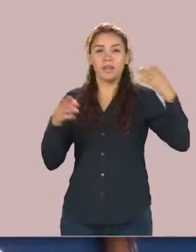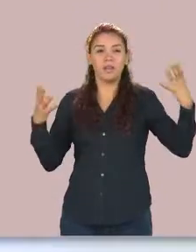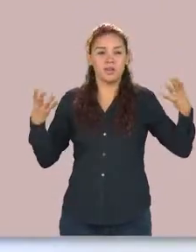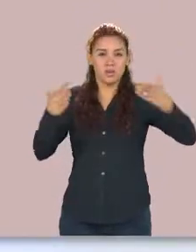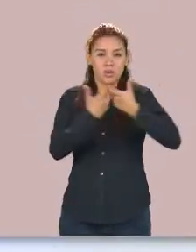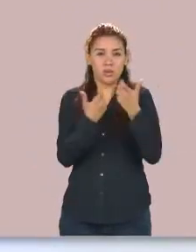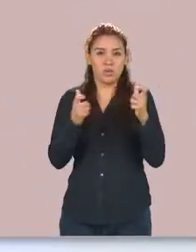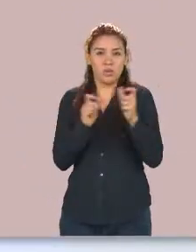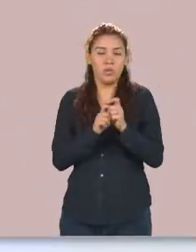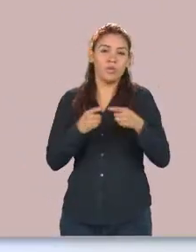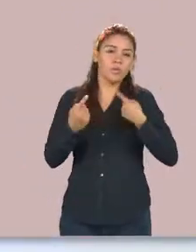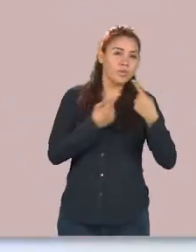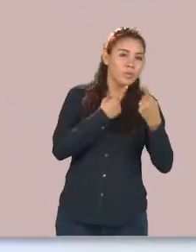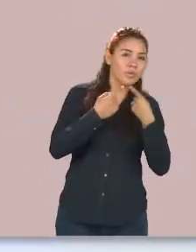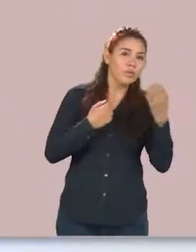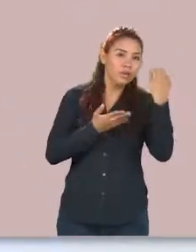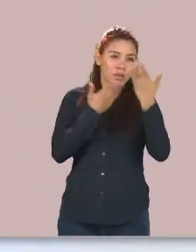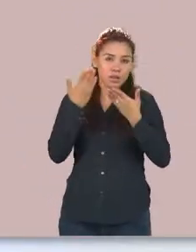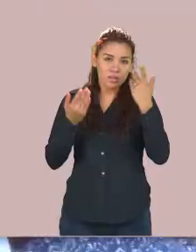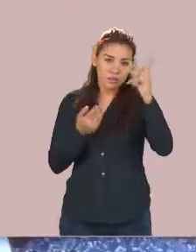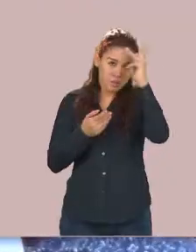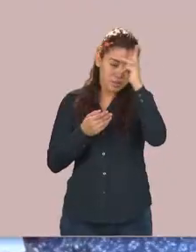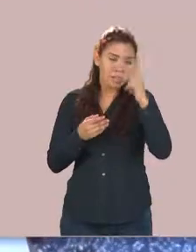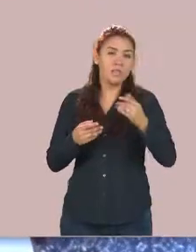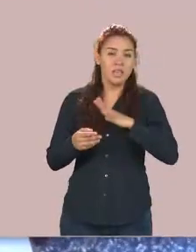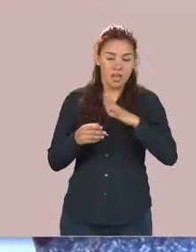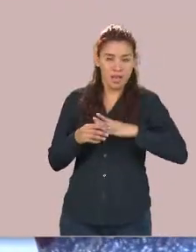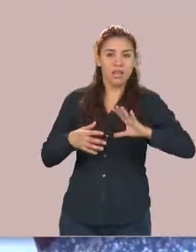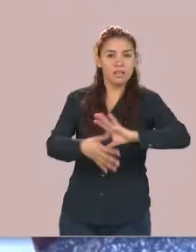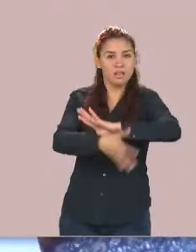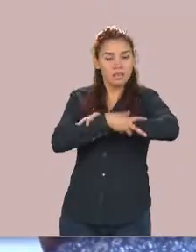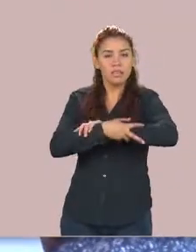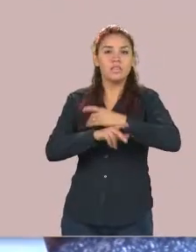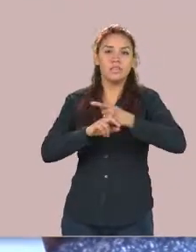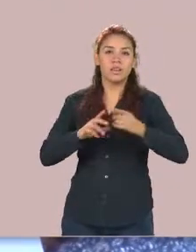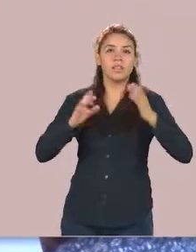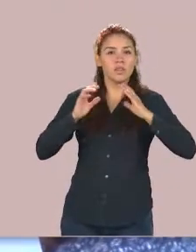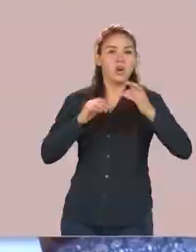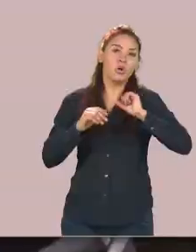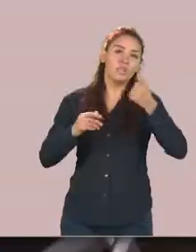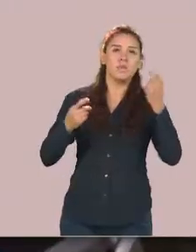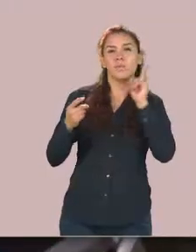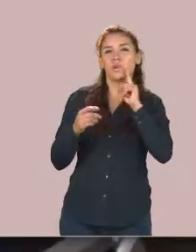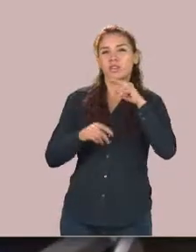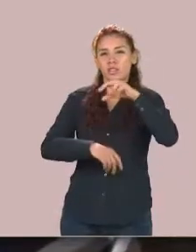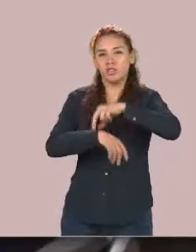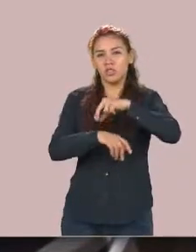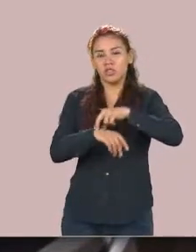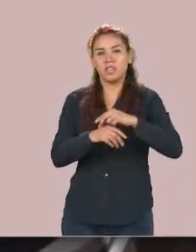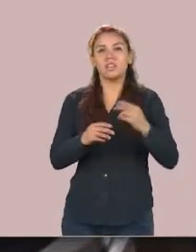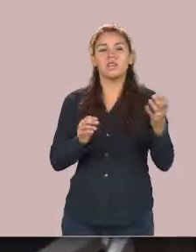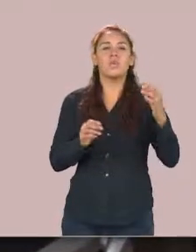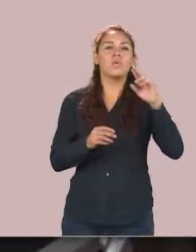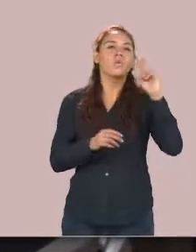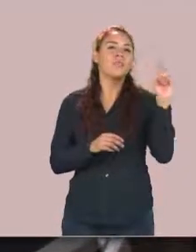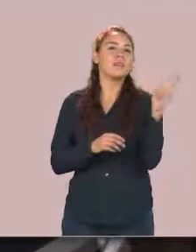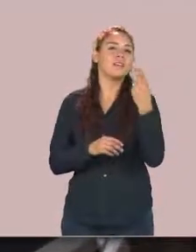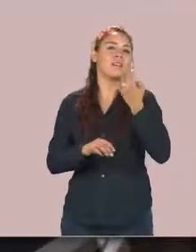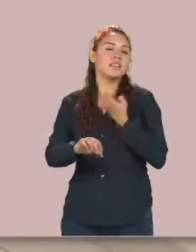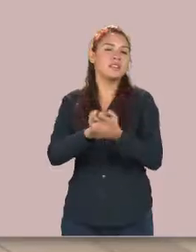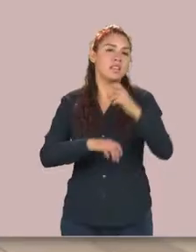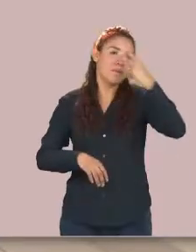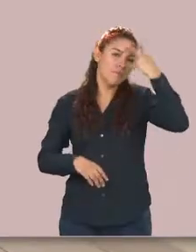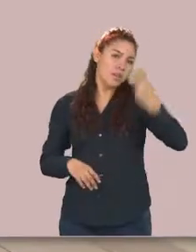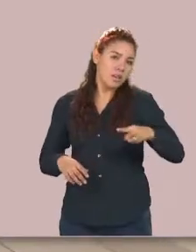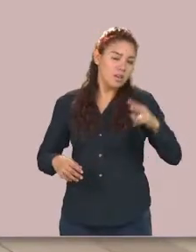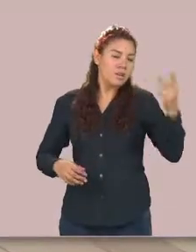comentó que la red reúne a seis cuerpos académicos y que es encabezada por la Dra. Gloria Currola de la Universidad Autónoma del Estado de México. Explicó que